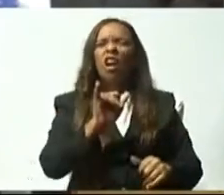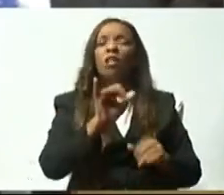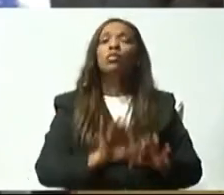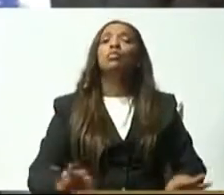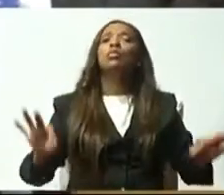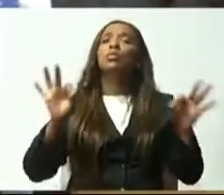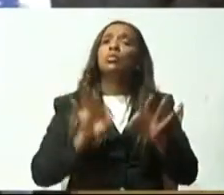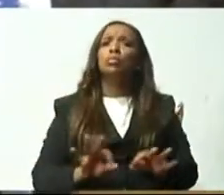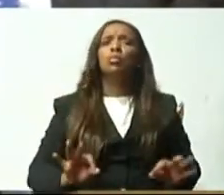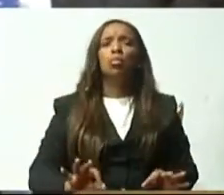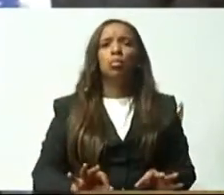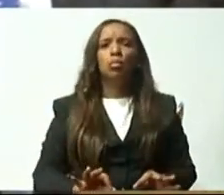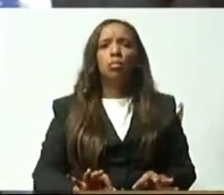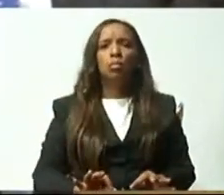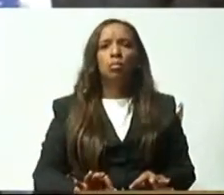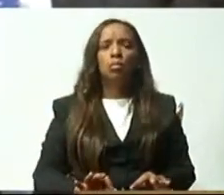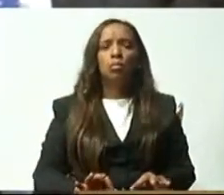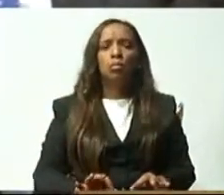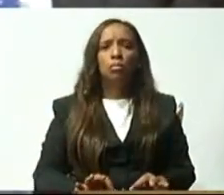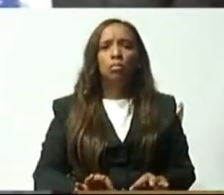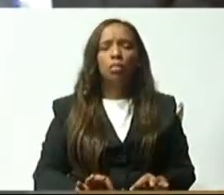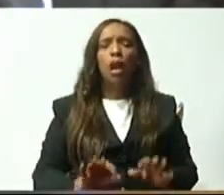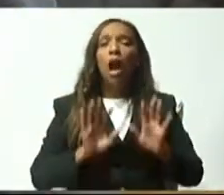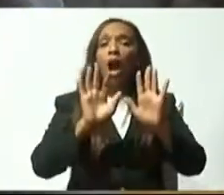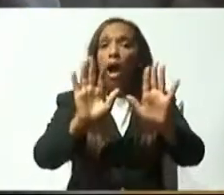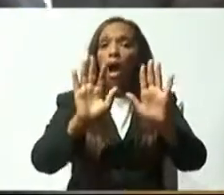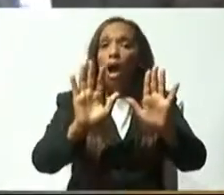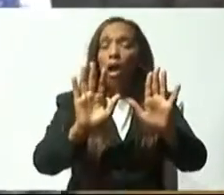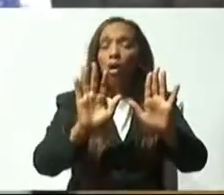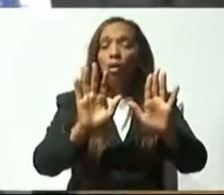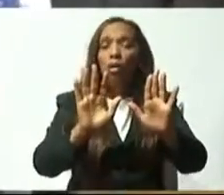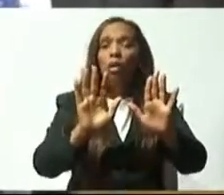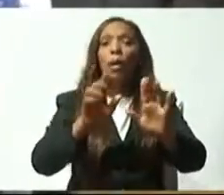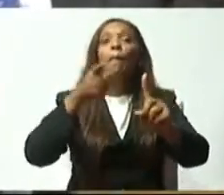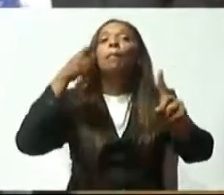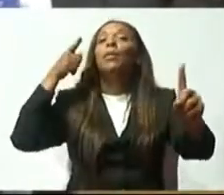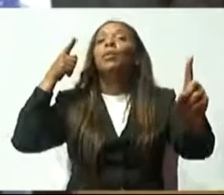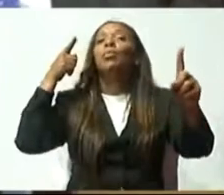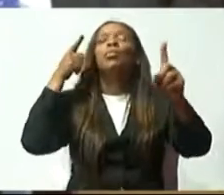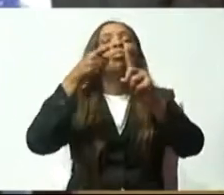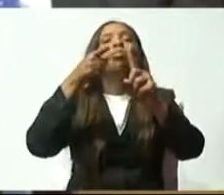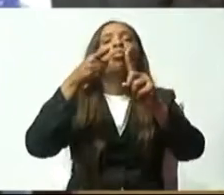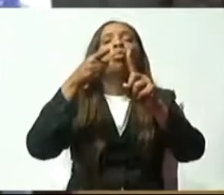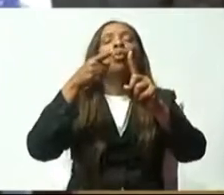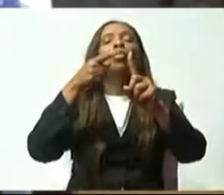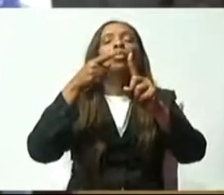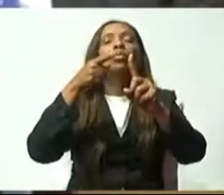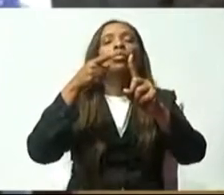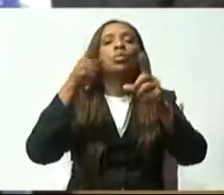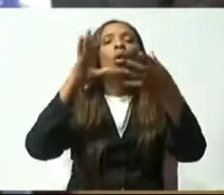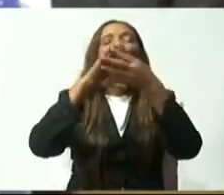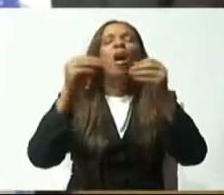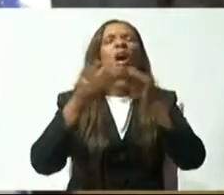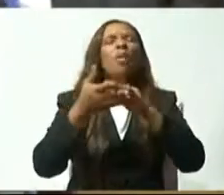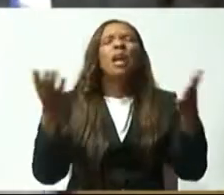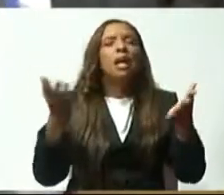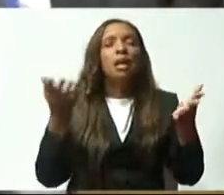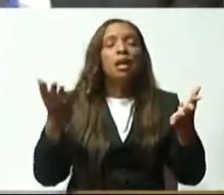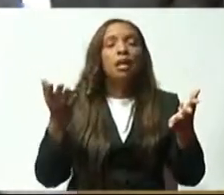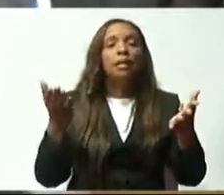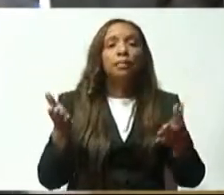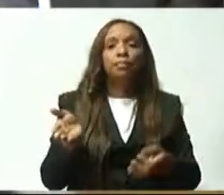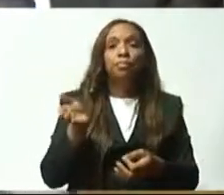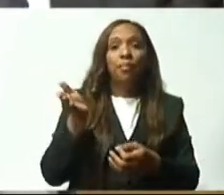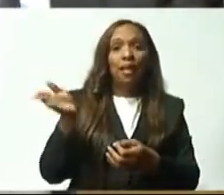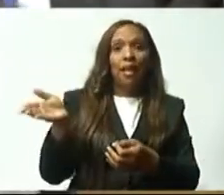Sin embargo, el objeto de mi intervención, va dirigida, a mi colega, Amado